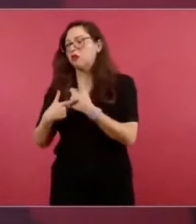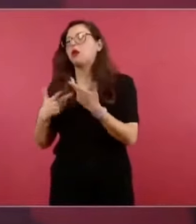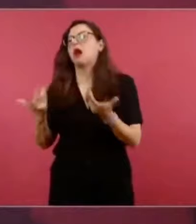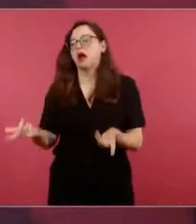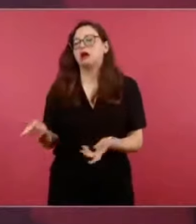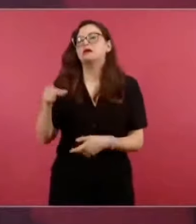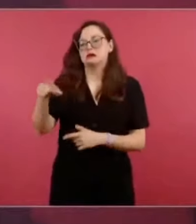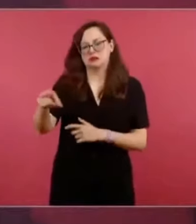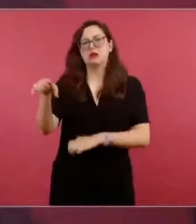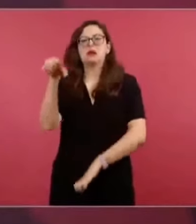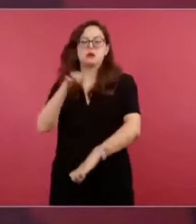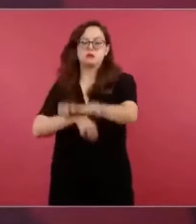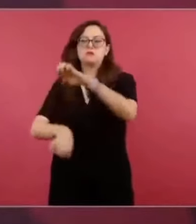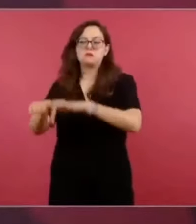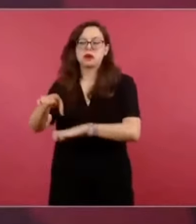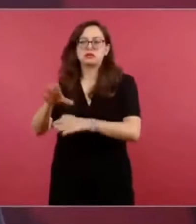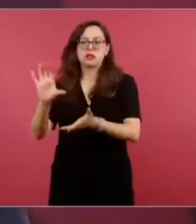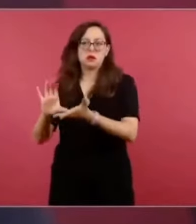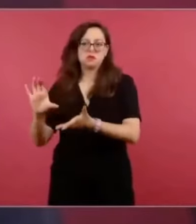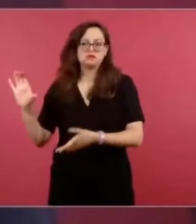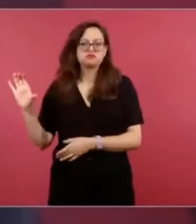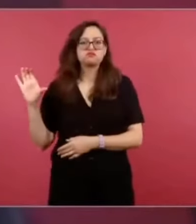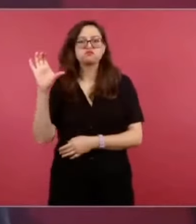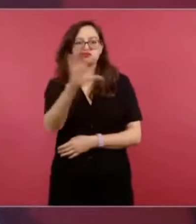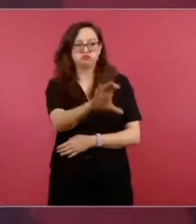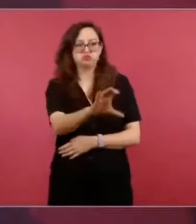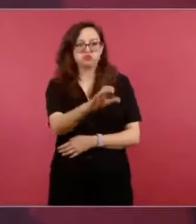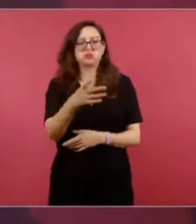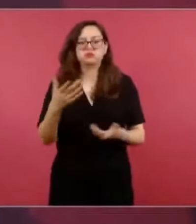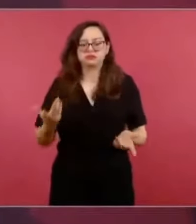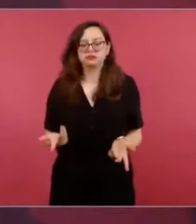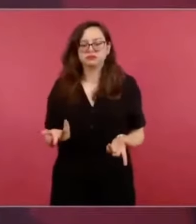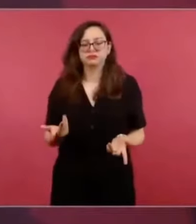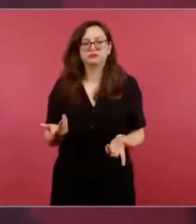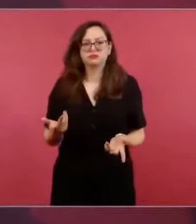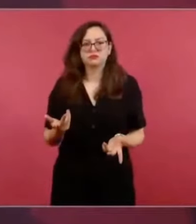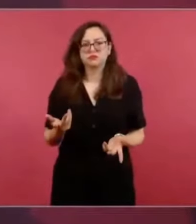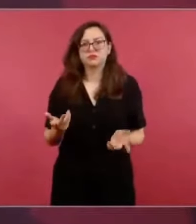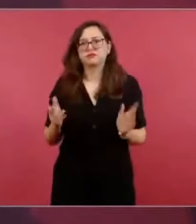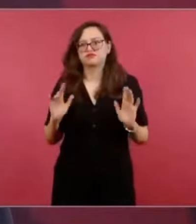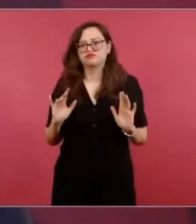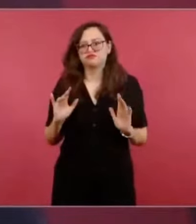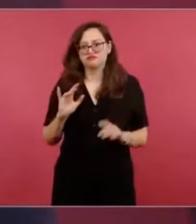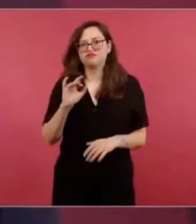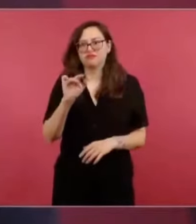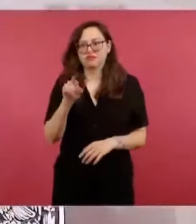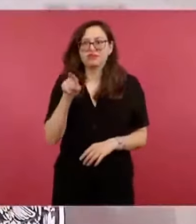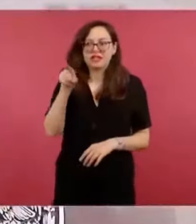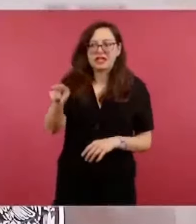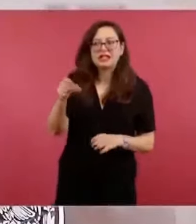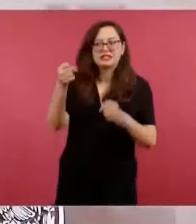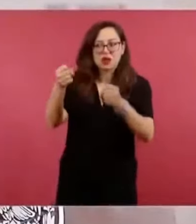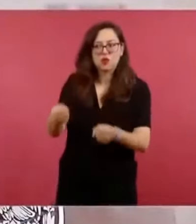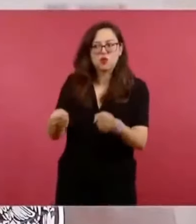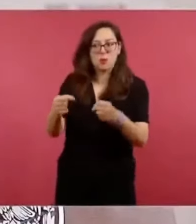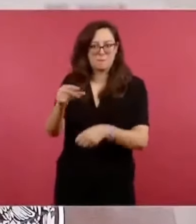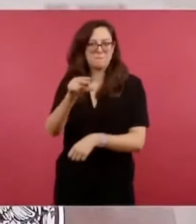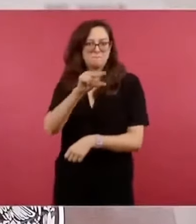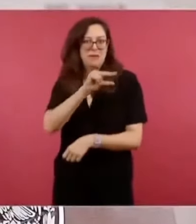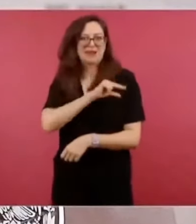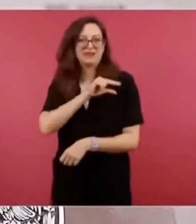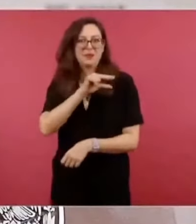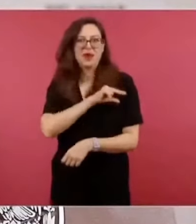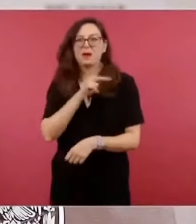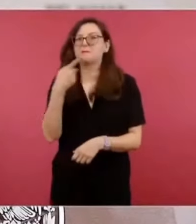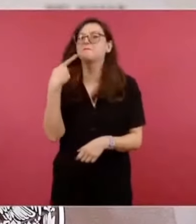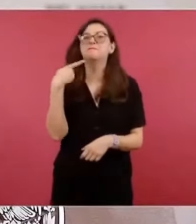se le informa al seguro y el seguro paga. En este caso, dado